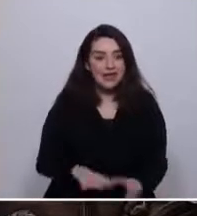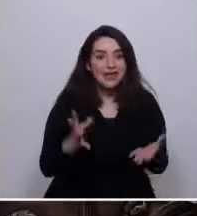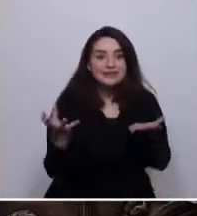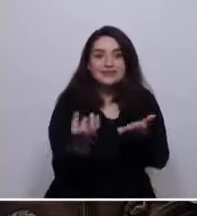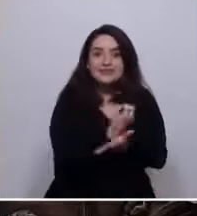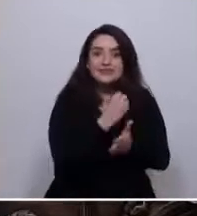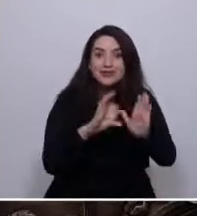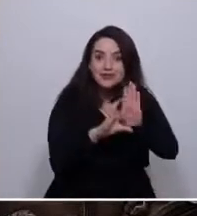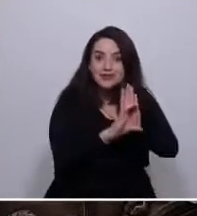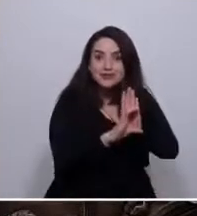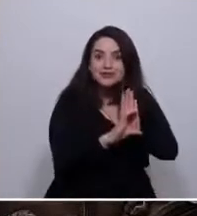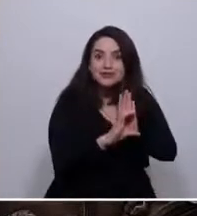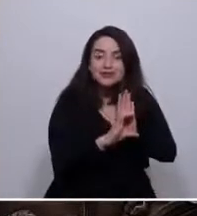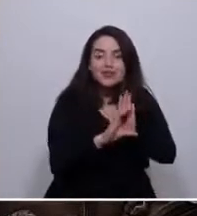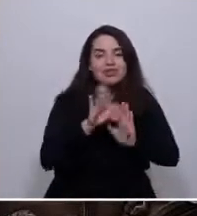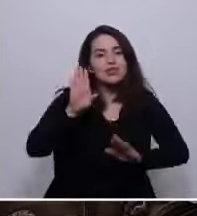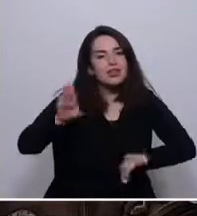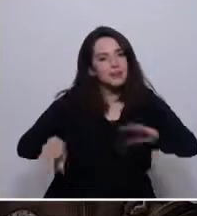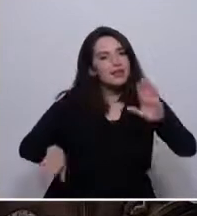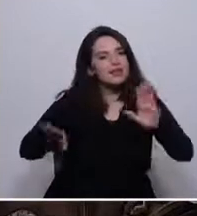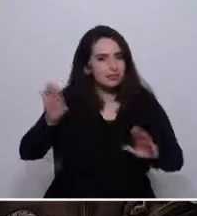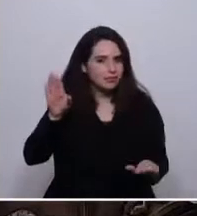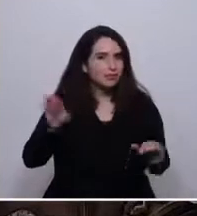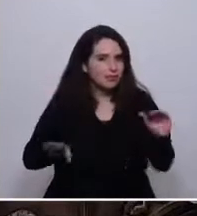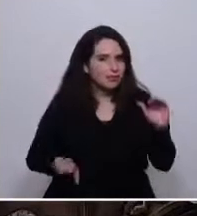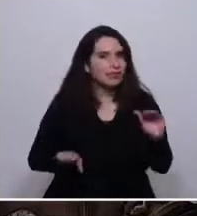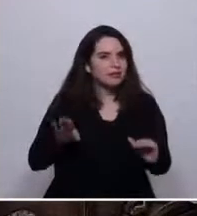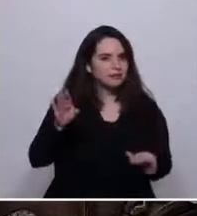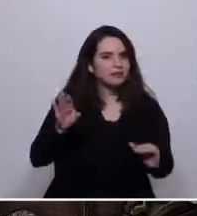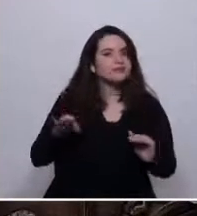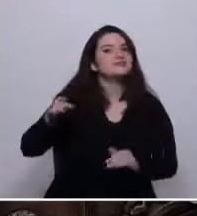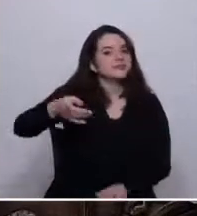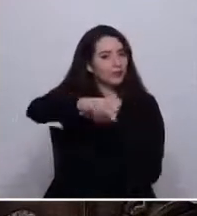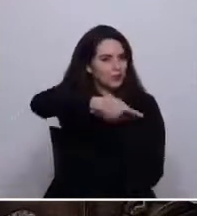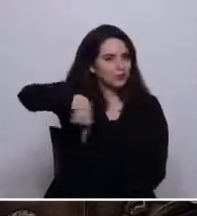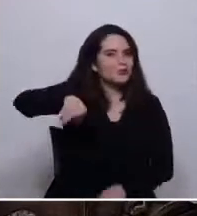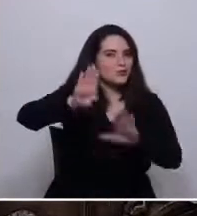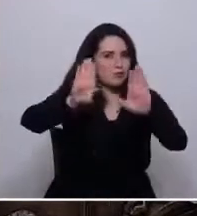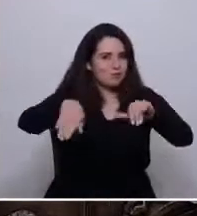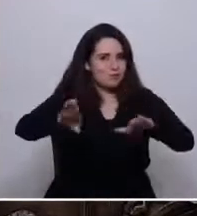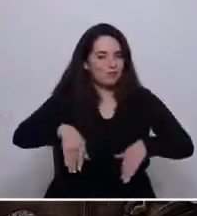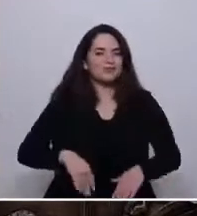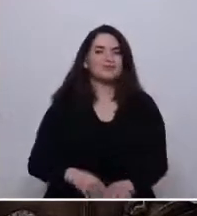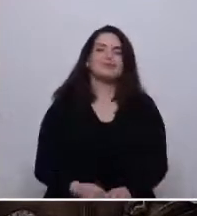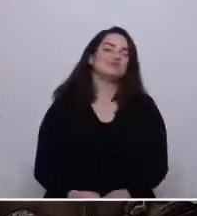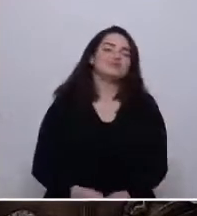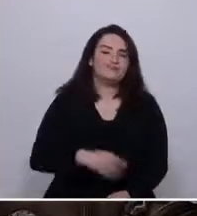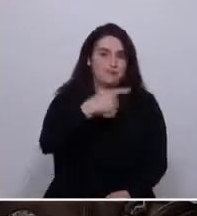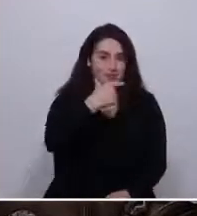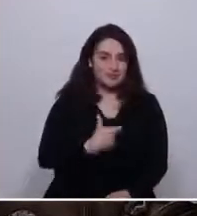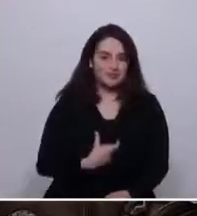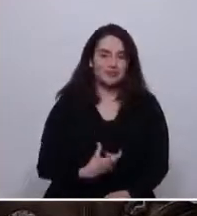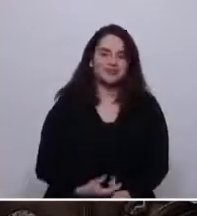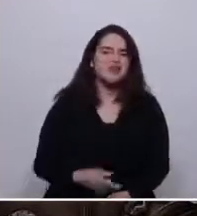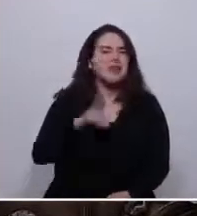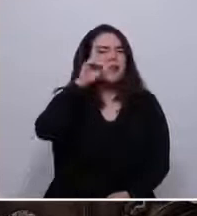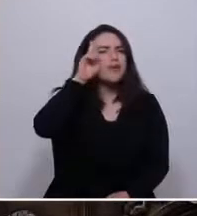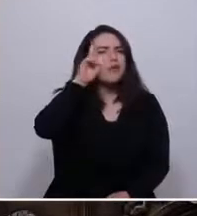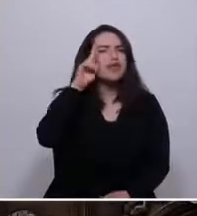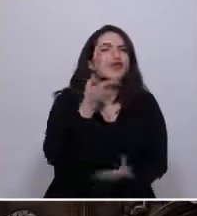importante de quién es, de nosotros mismos. ¿Recuerdan ustedes,